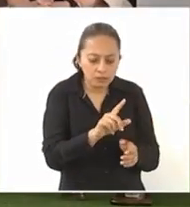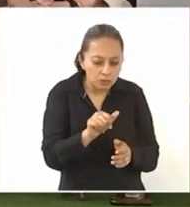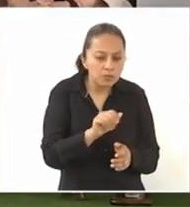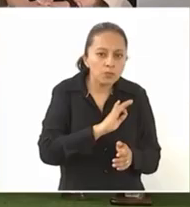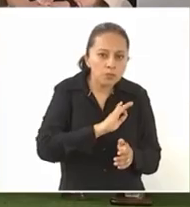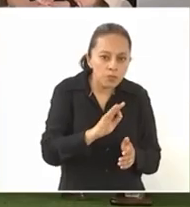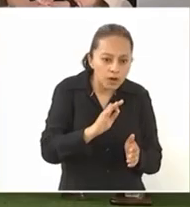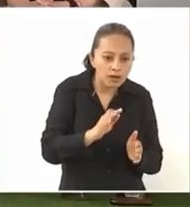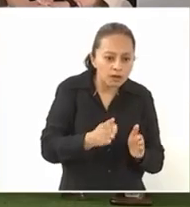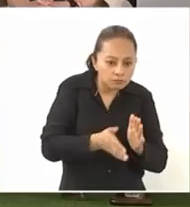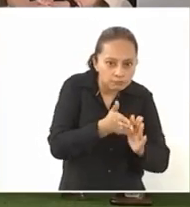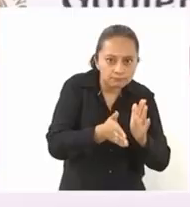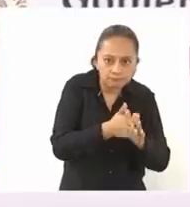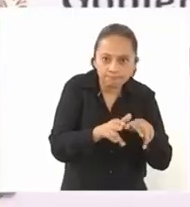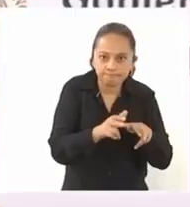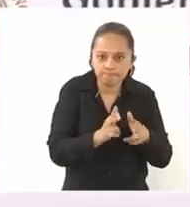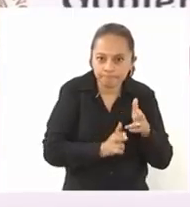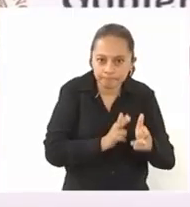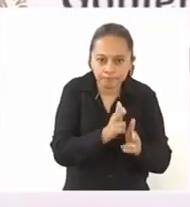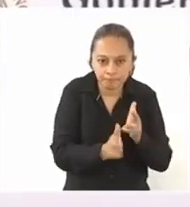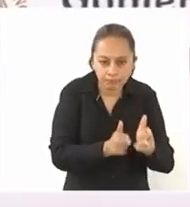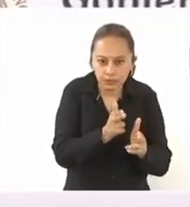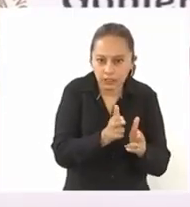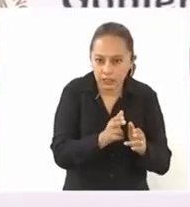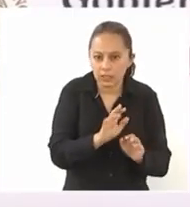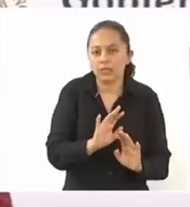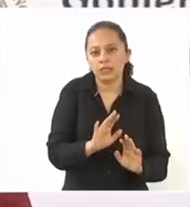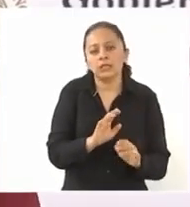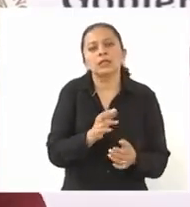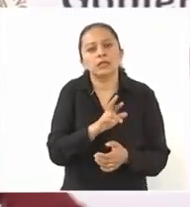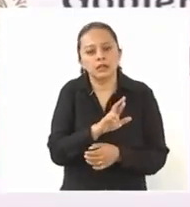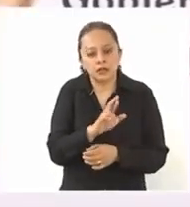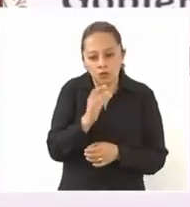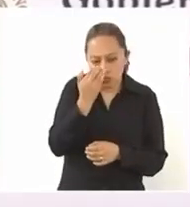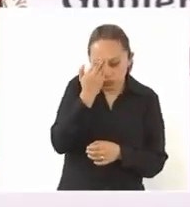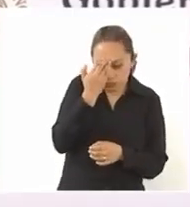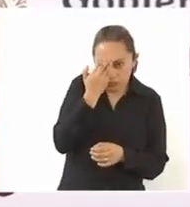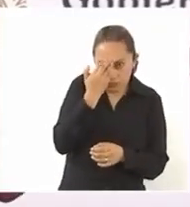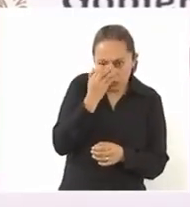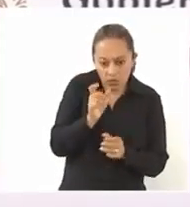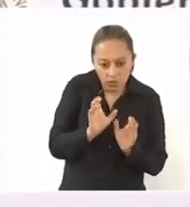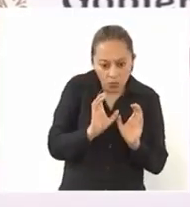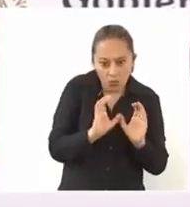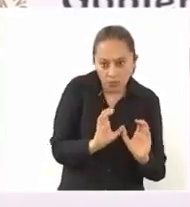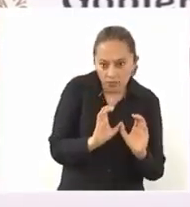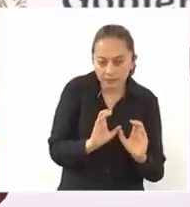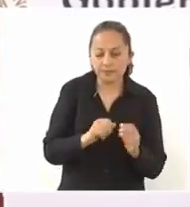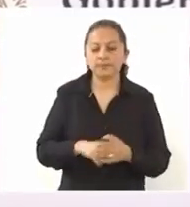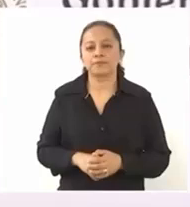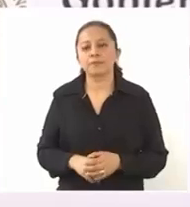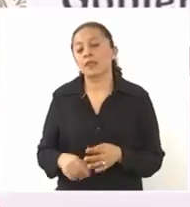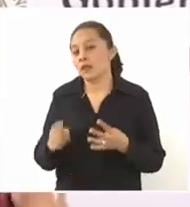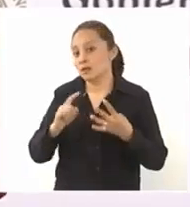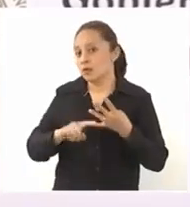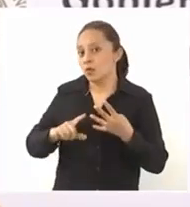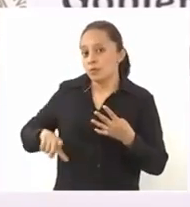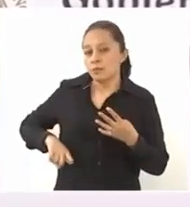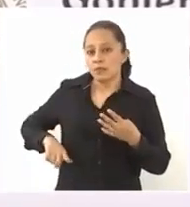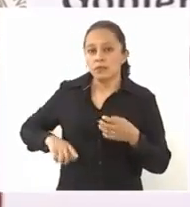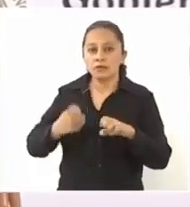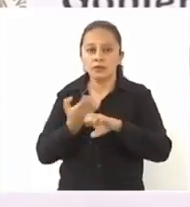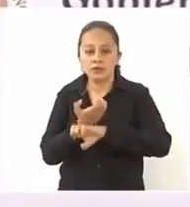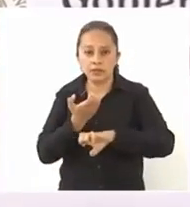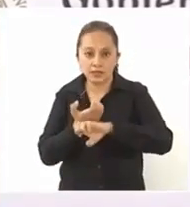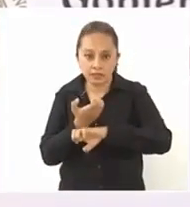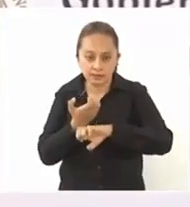reconociendo los impactos ambientales y mitigándolos. El gobierno del estado nos va a ayudar a abrir los derechos